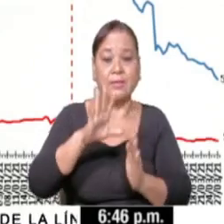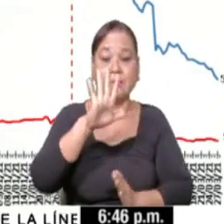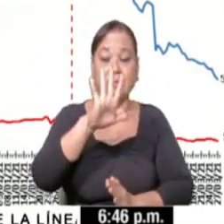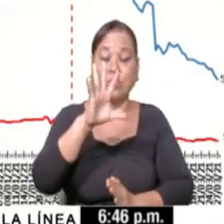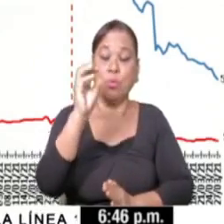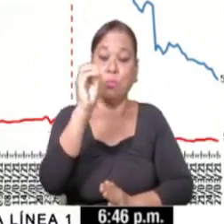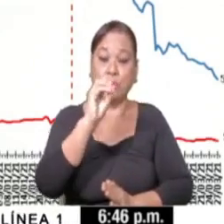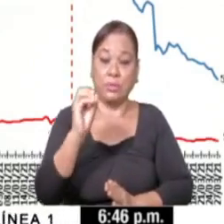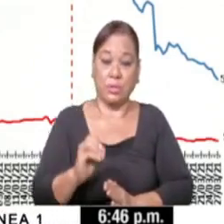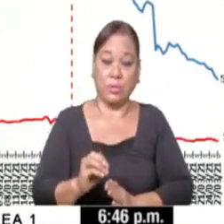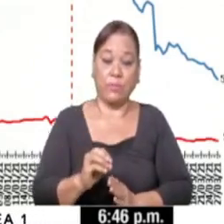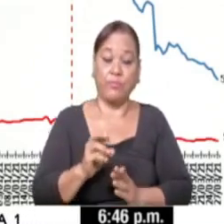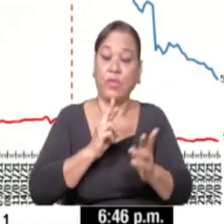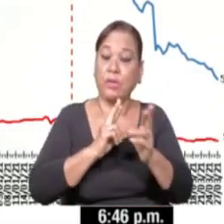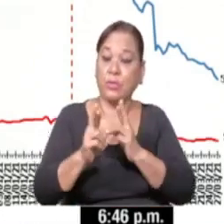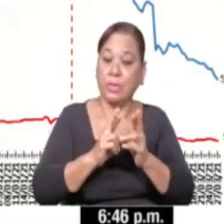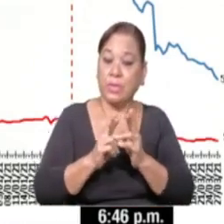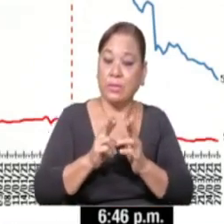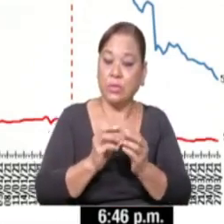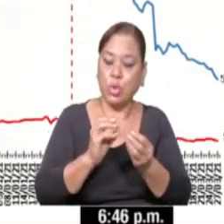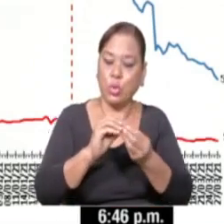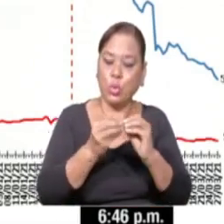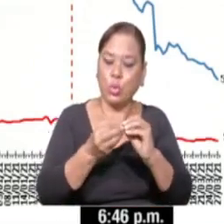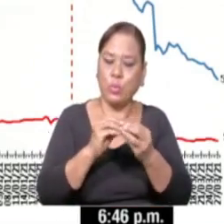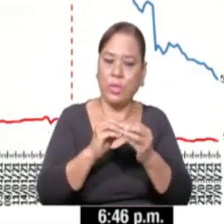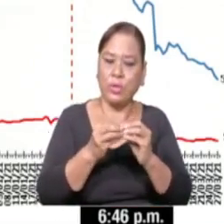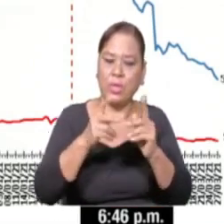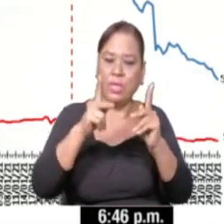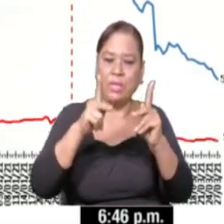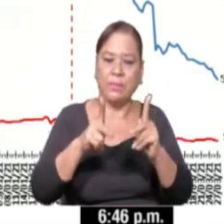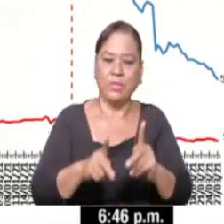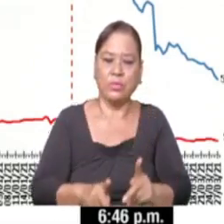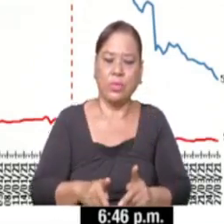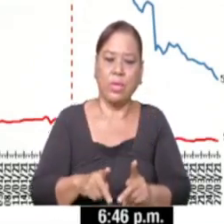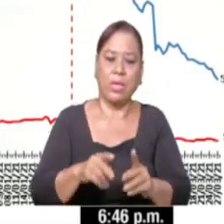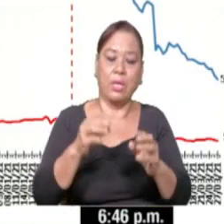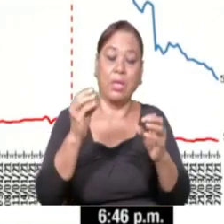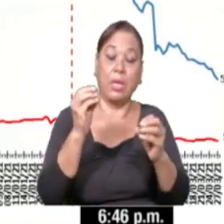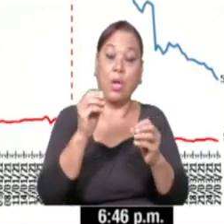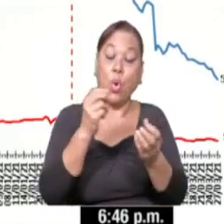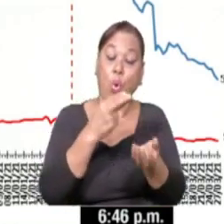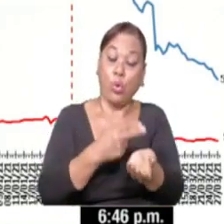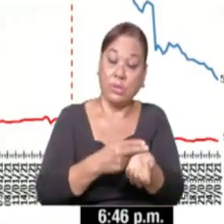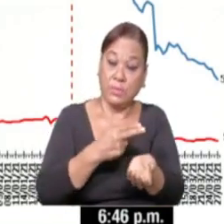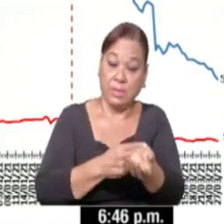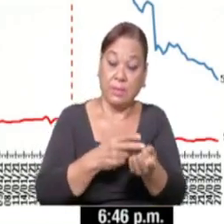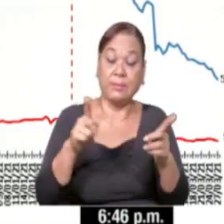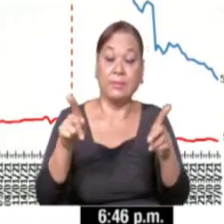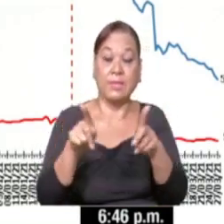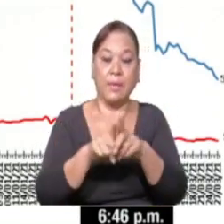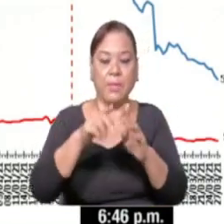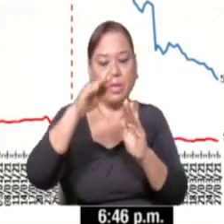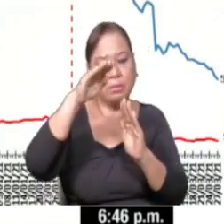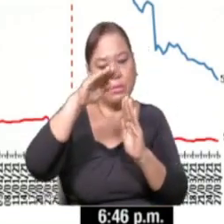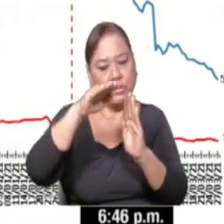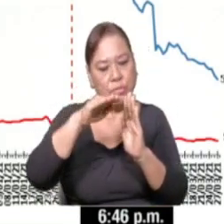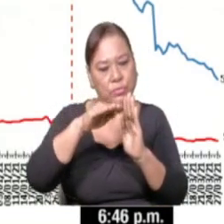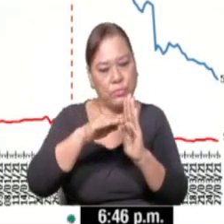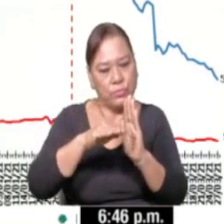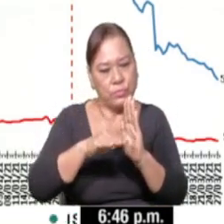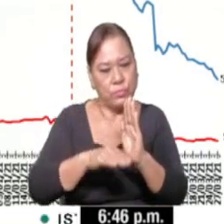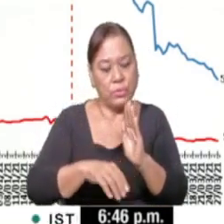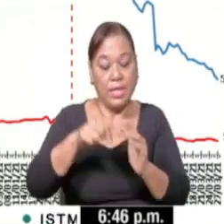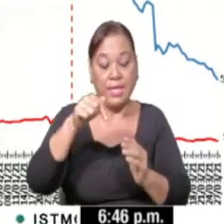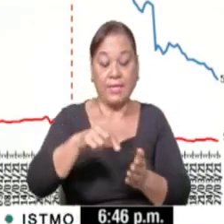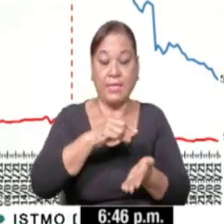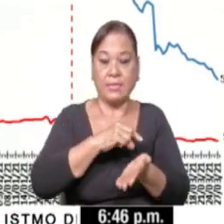Con relación al número de casos de pacientes hospitalizados, también mantenemos la disminución esta semana